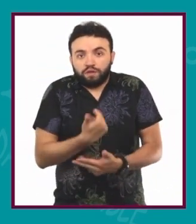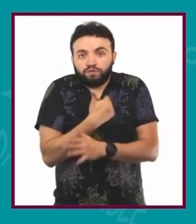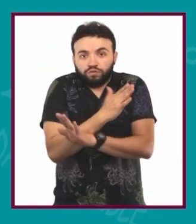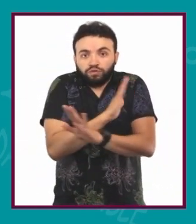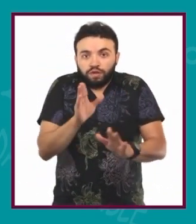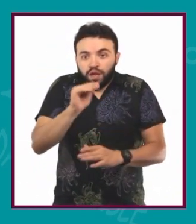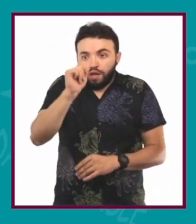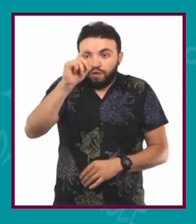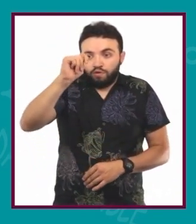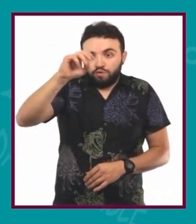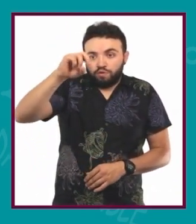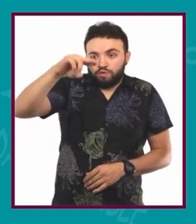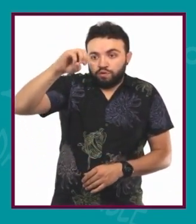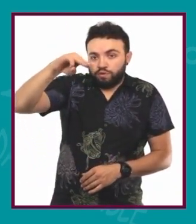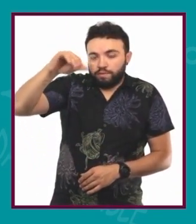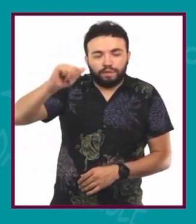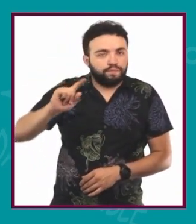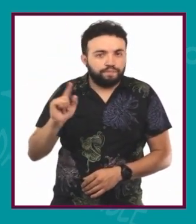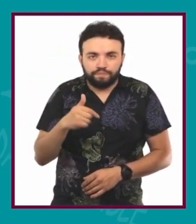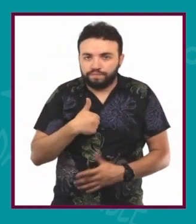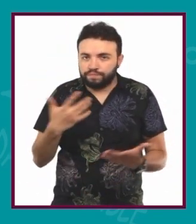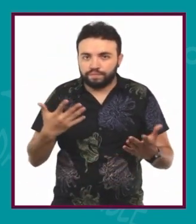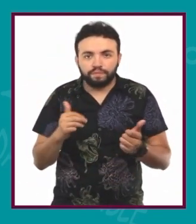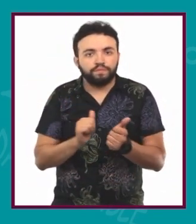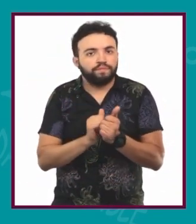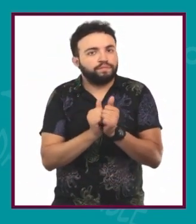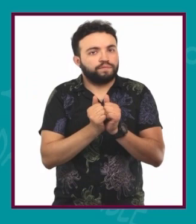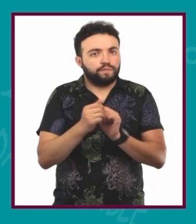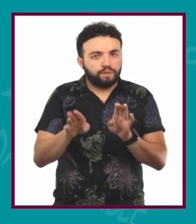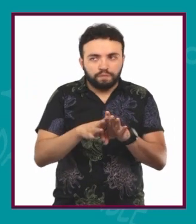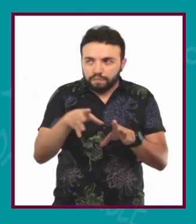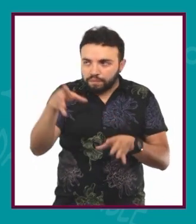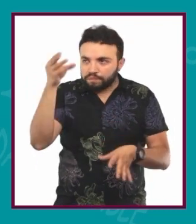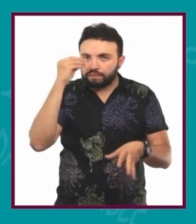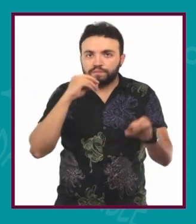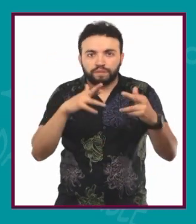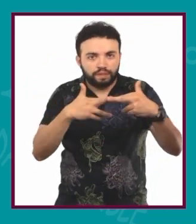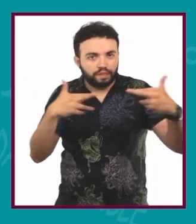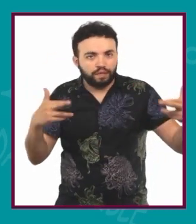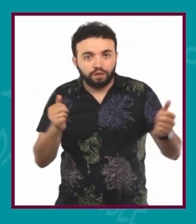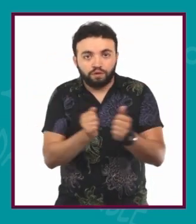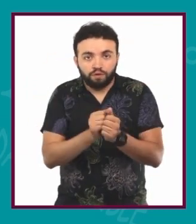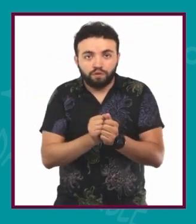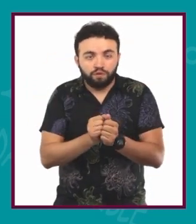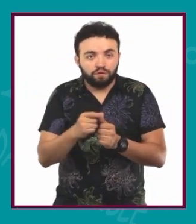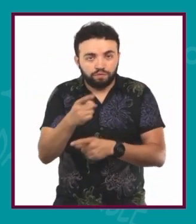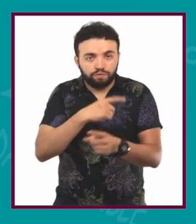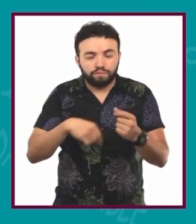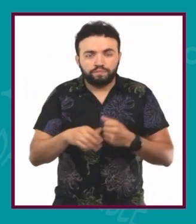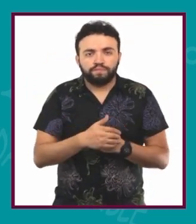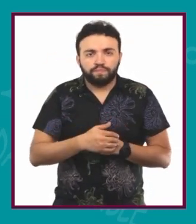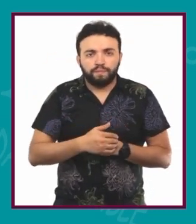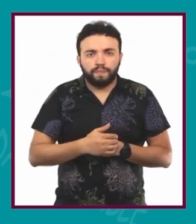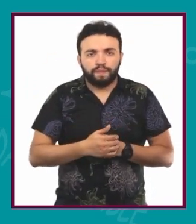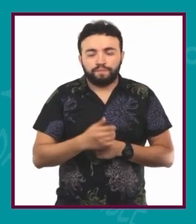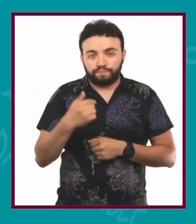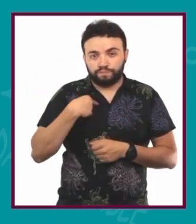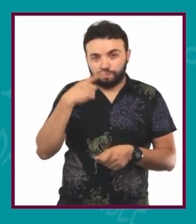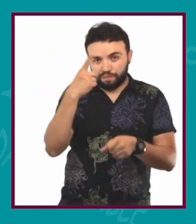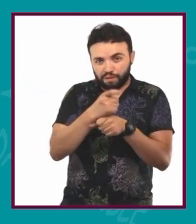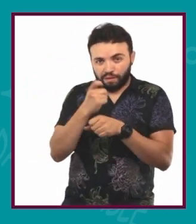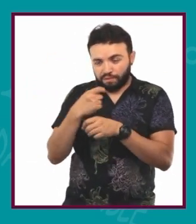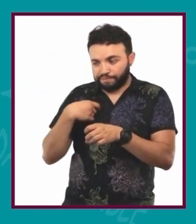aprendiendo en la relación, como les decía, con los demás. El primer espacio donde yo aprendí la necesidad de la